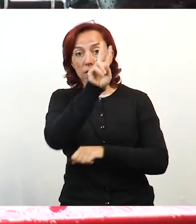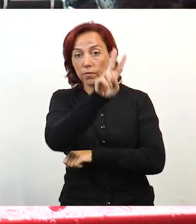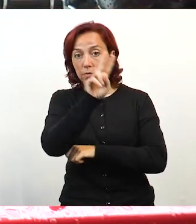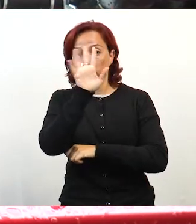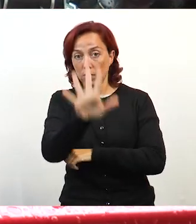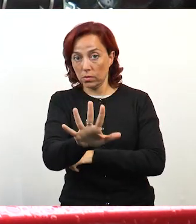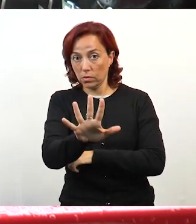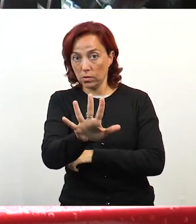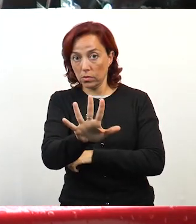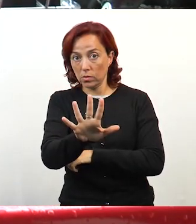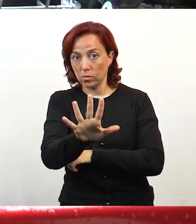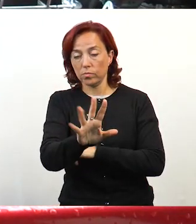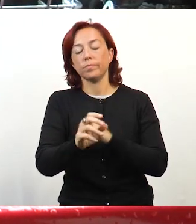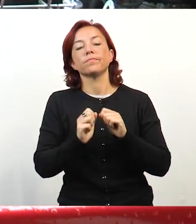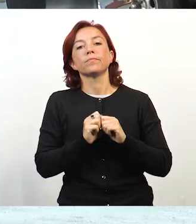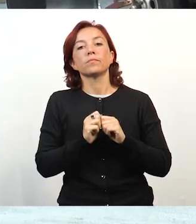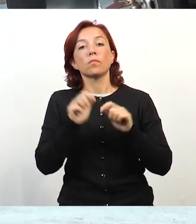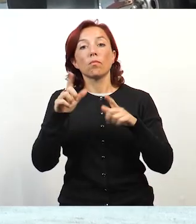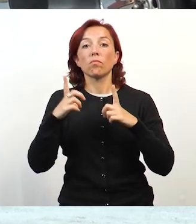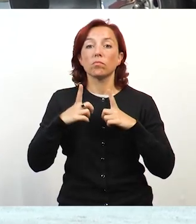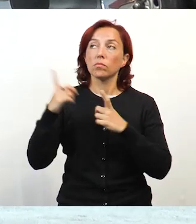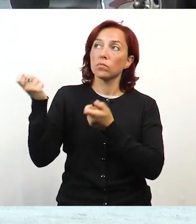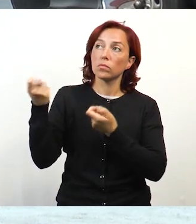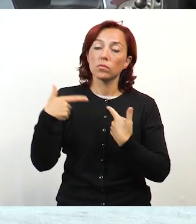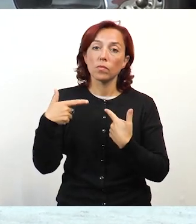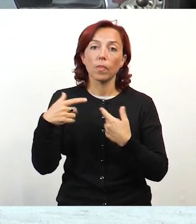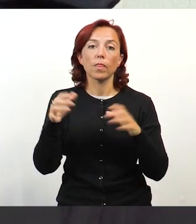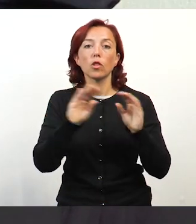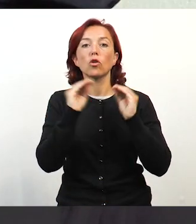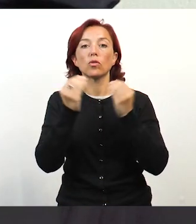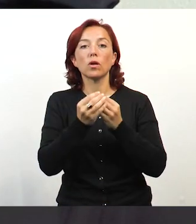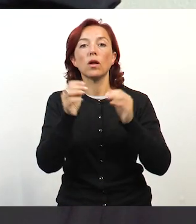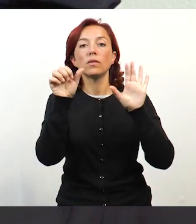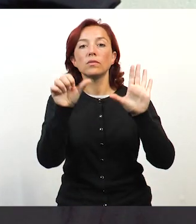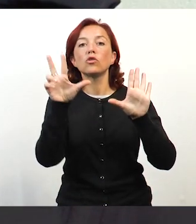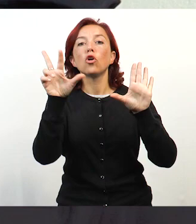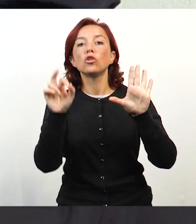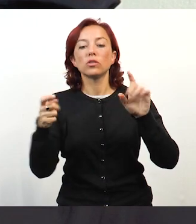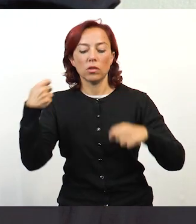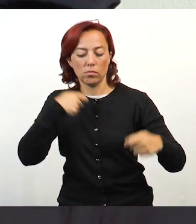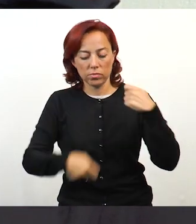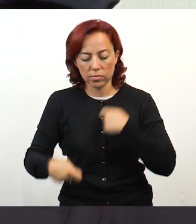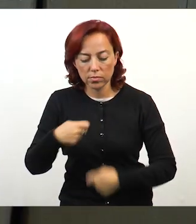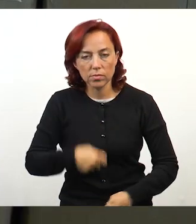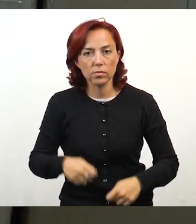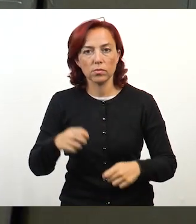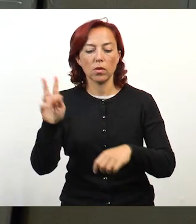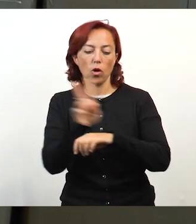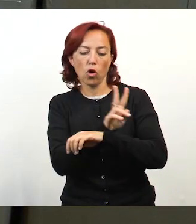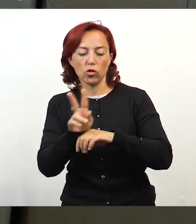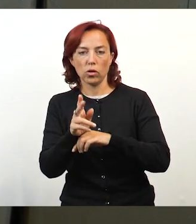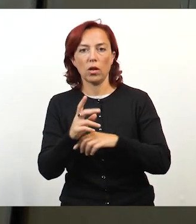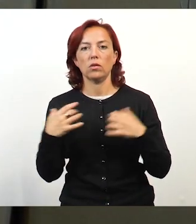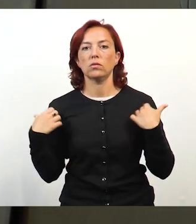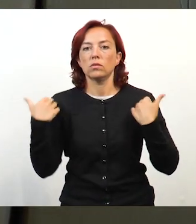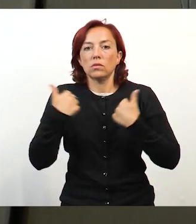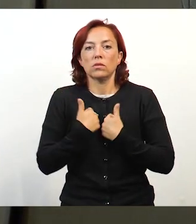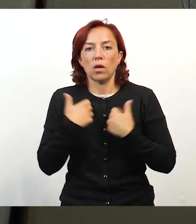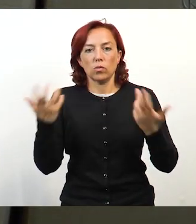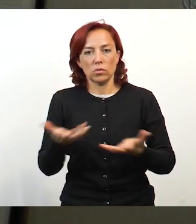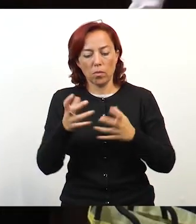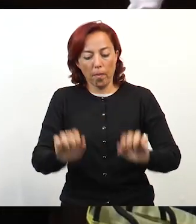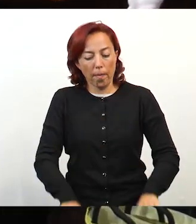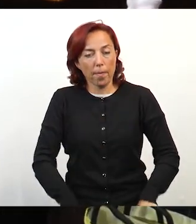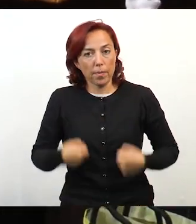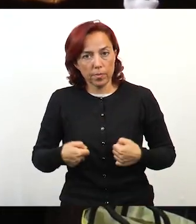van a ser distribuidos en todo el territorio nacional. Estamos en etapa de recibir un total de 680 equipos de protección personal. Eso está compuesto por